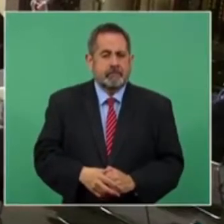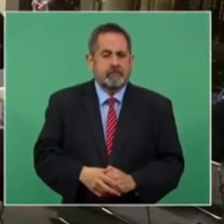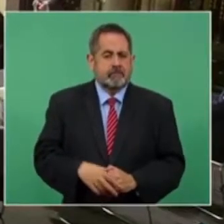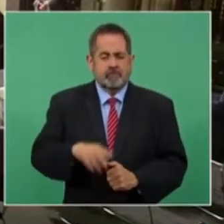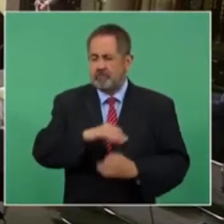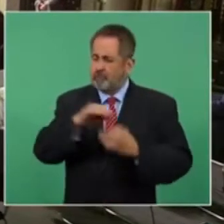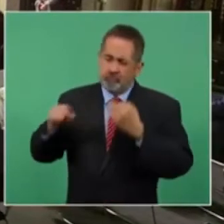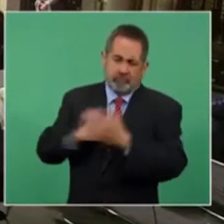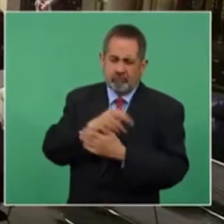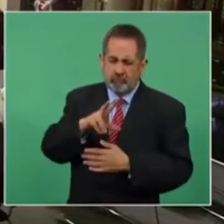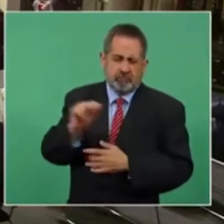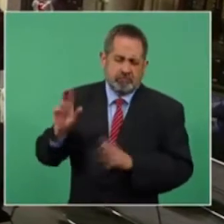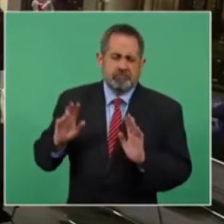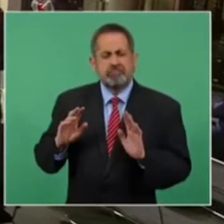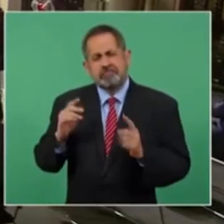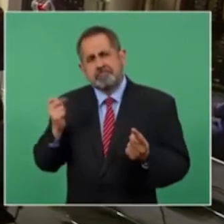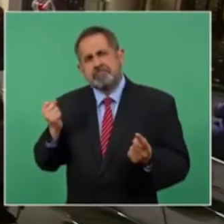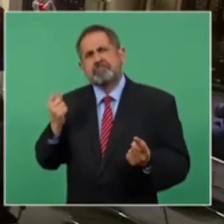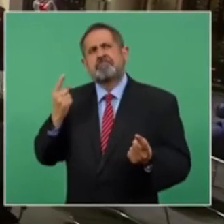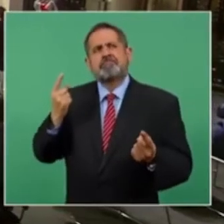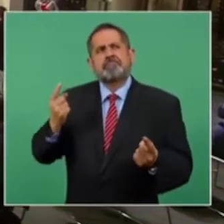generalizo, incluso pondría yo